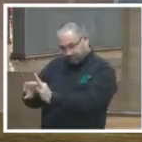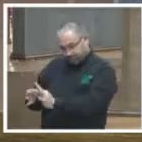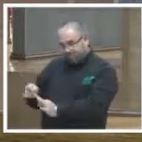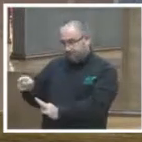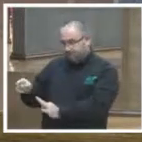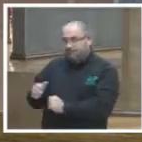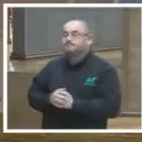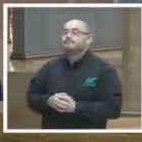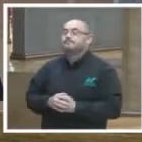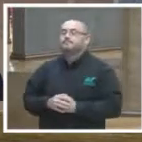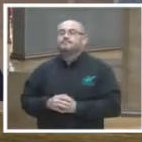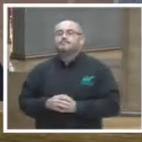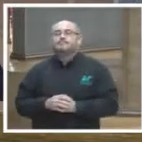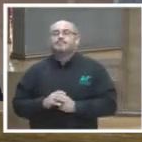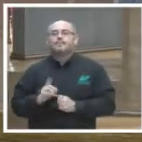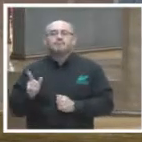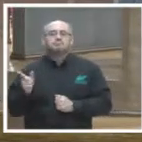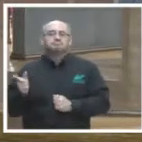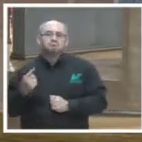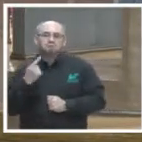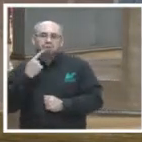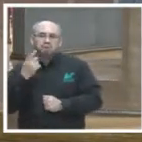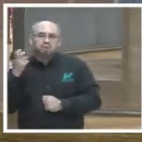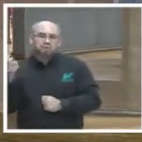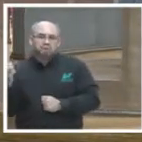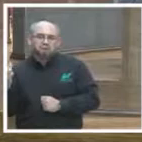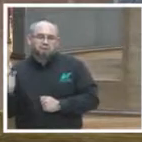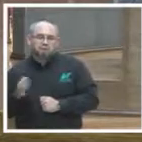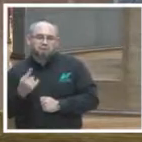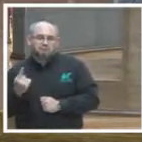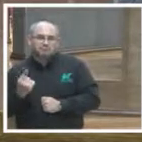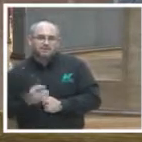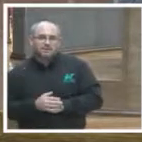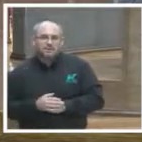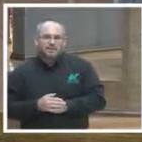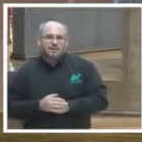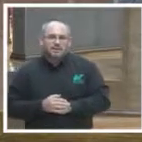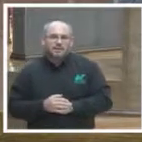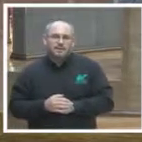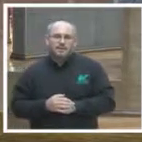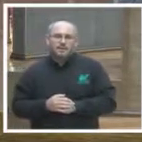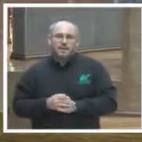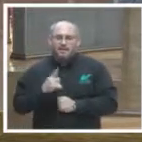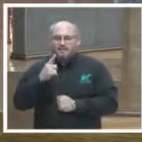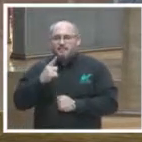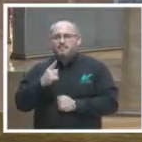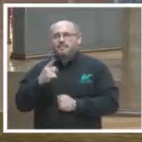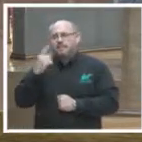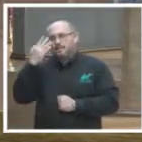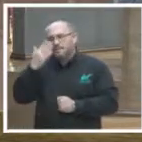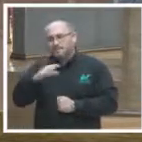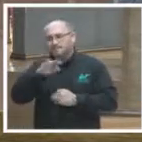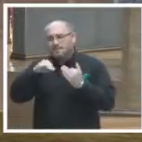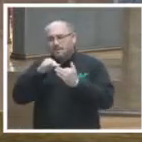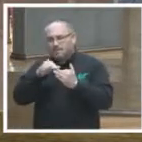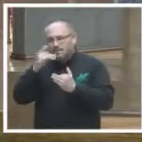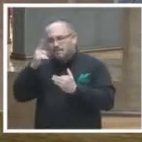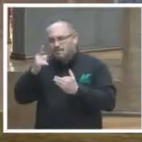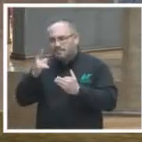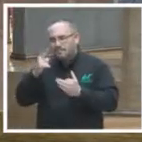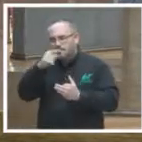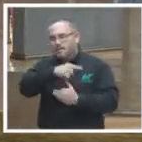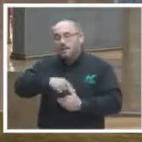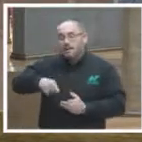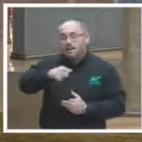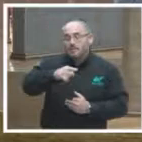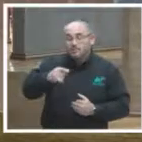y bueno esto porque es muy importante en general para la construcción de cultura legal en fin pero sobre todo pues para la certeza